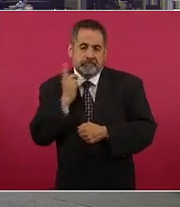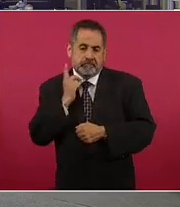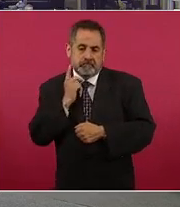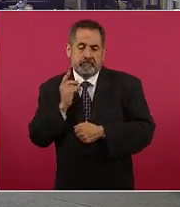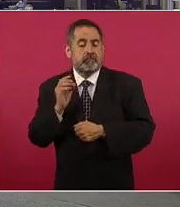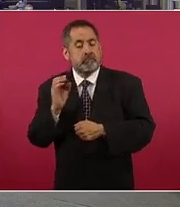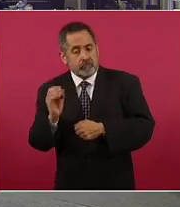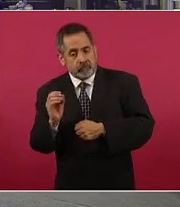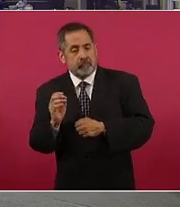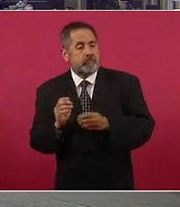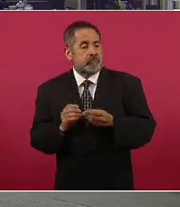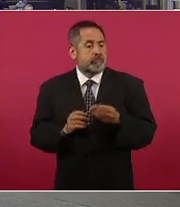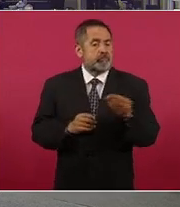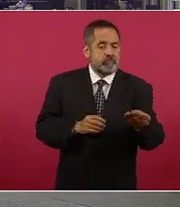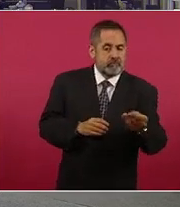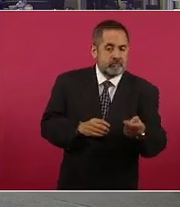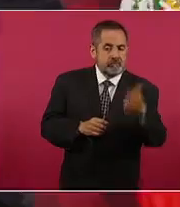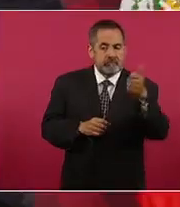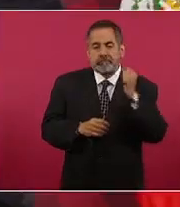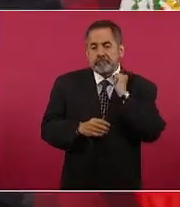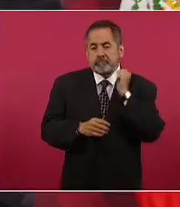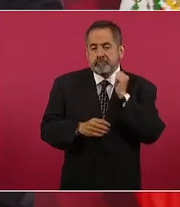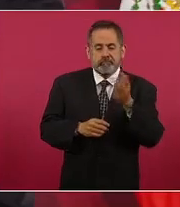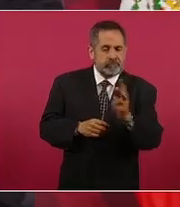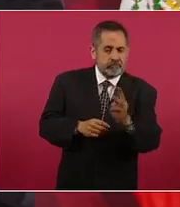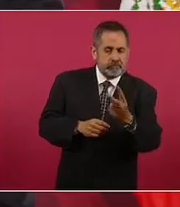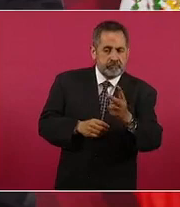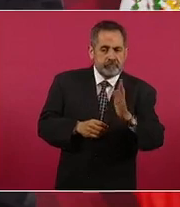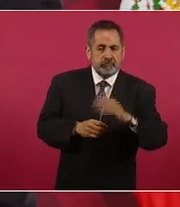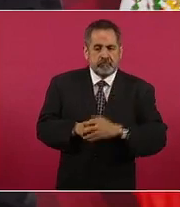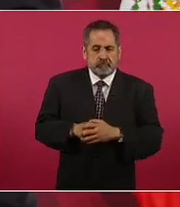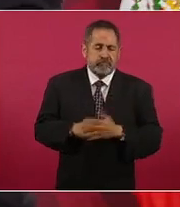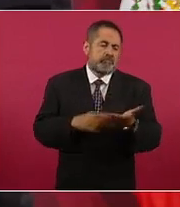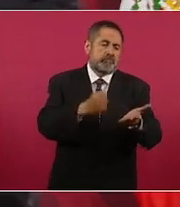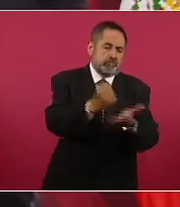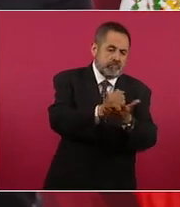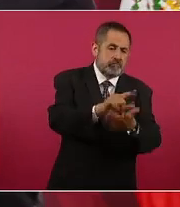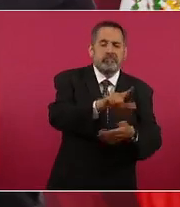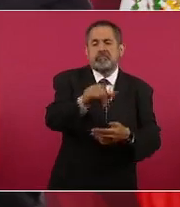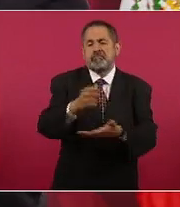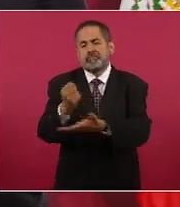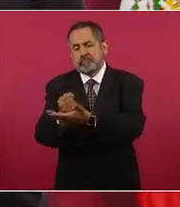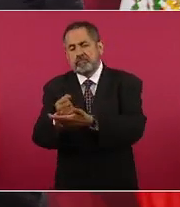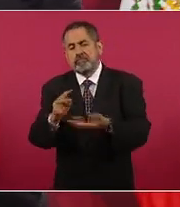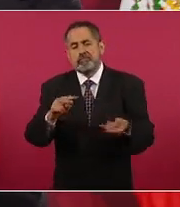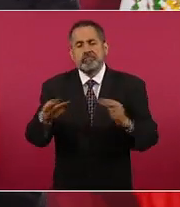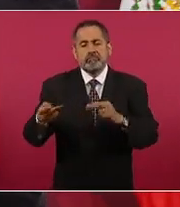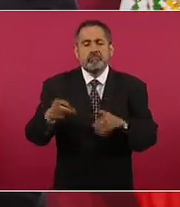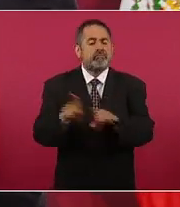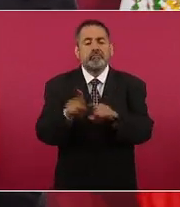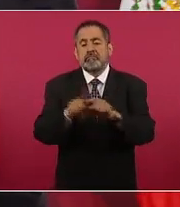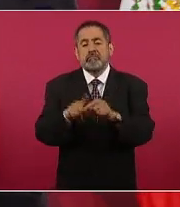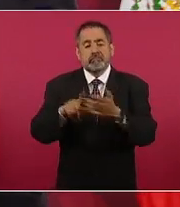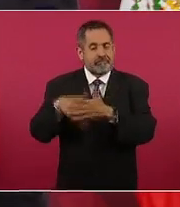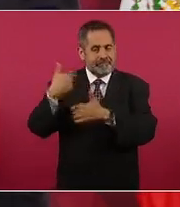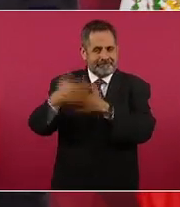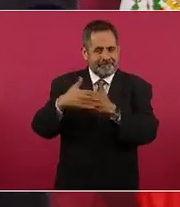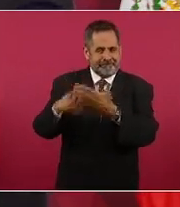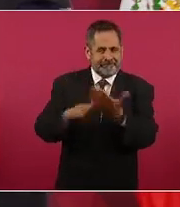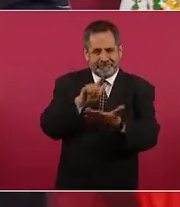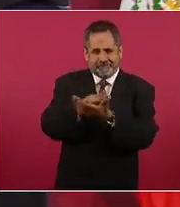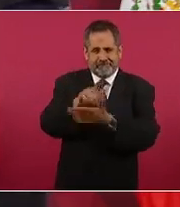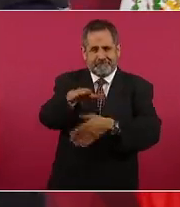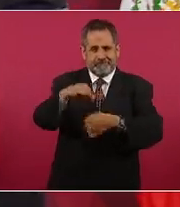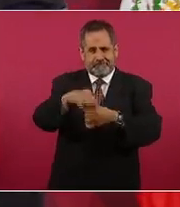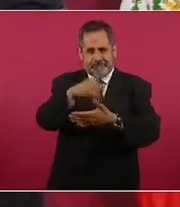puede entrar si por la Cámara de Diputados o la Cámara de Senado las dos la reforma electoral que hace falta y